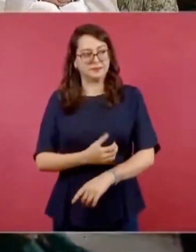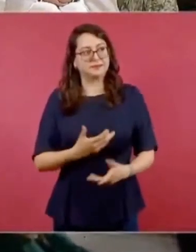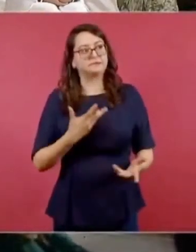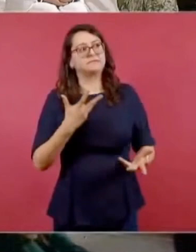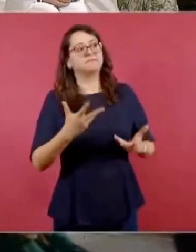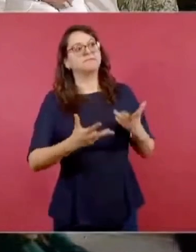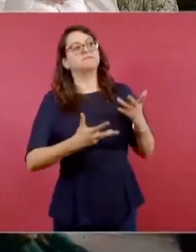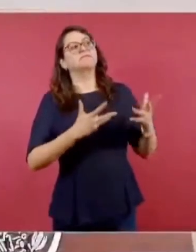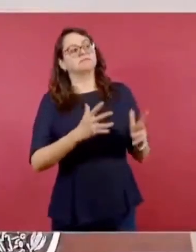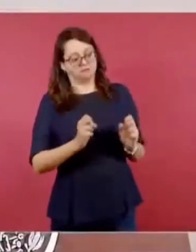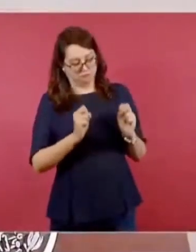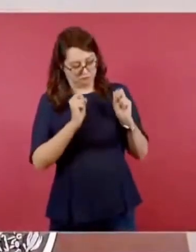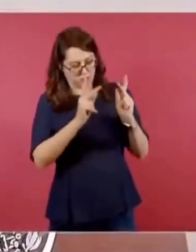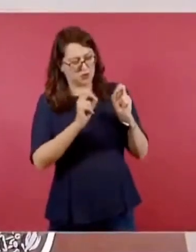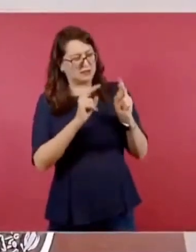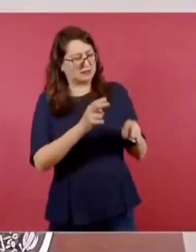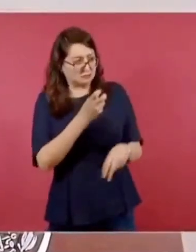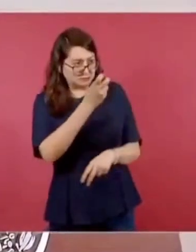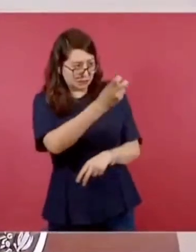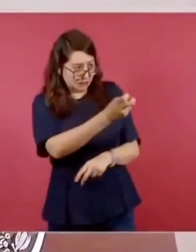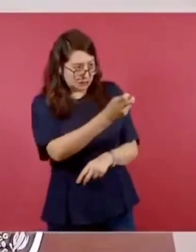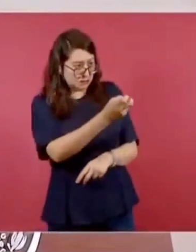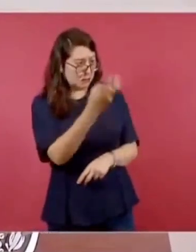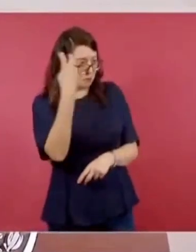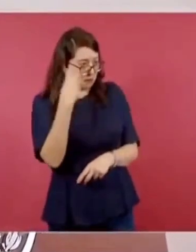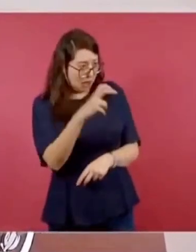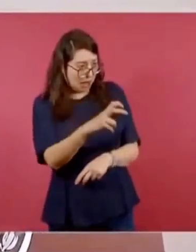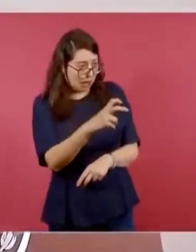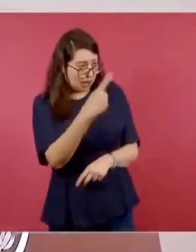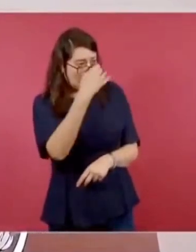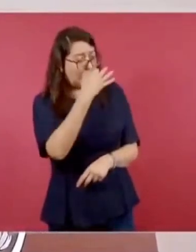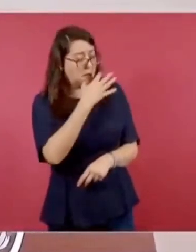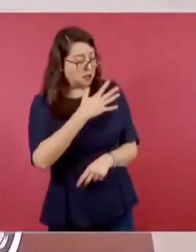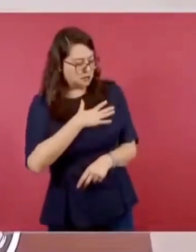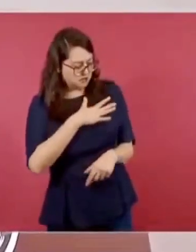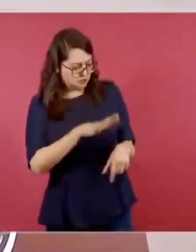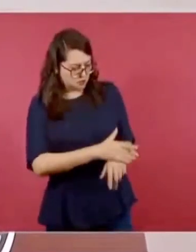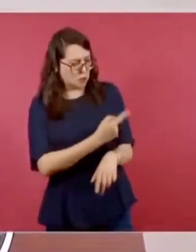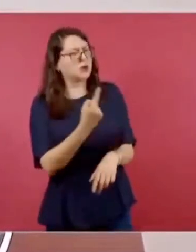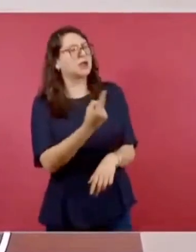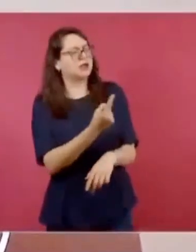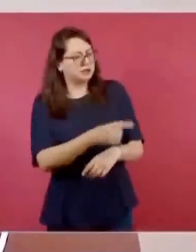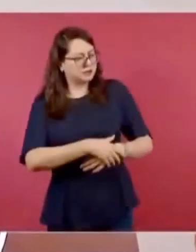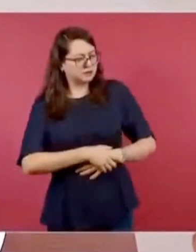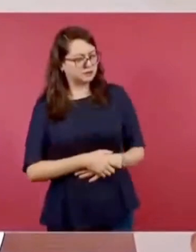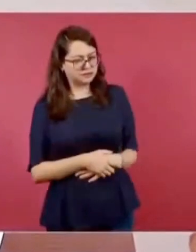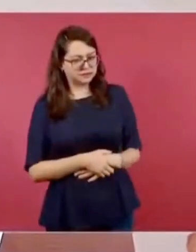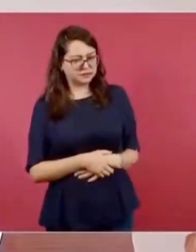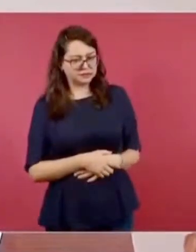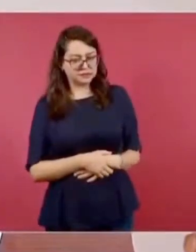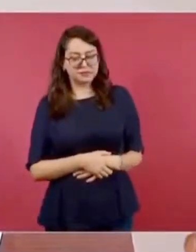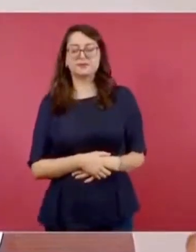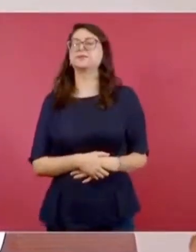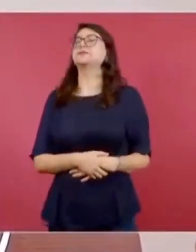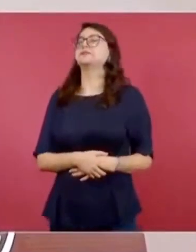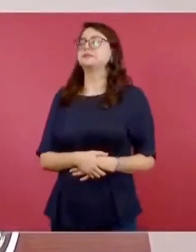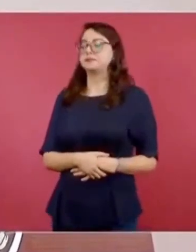¿Vinos desde Torreón para decirme esto? ¿Por qué? Mire, general,